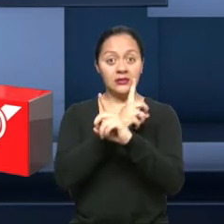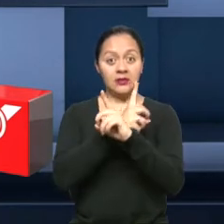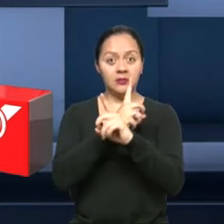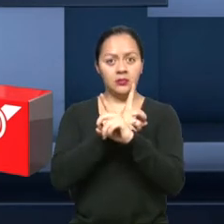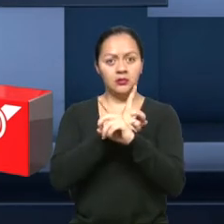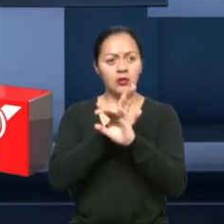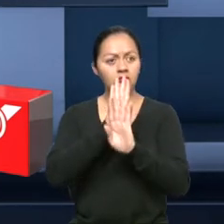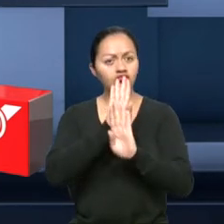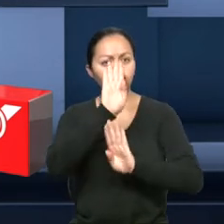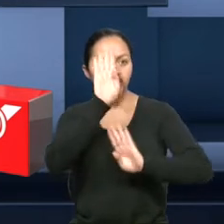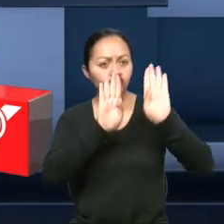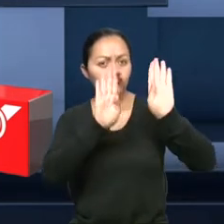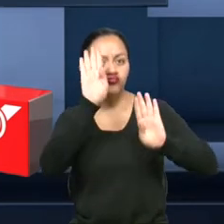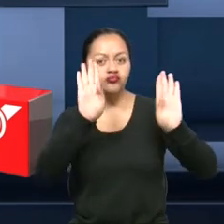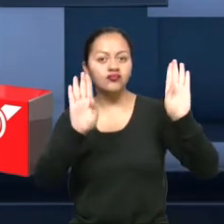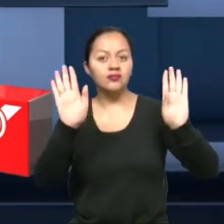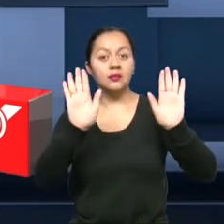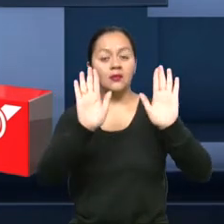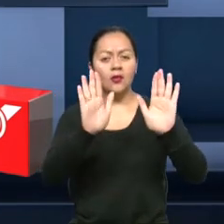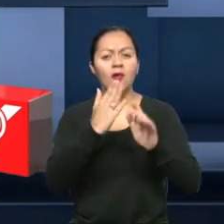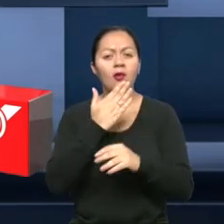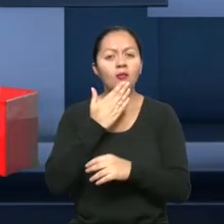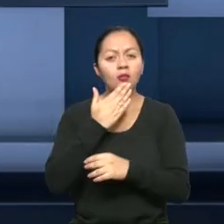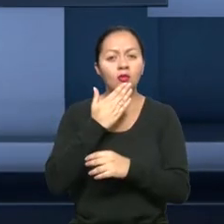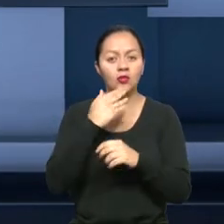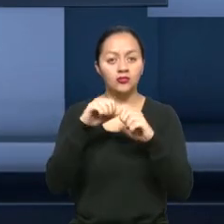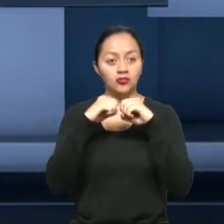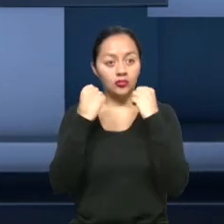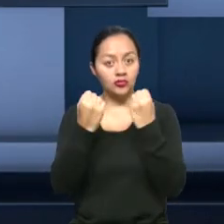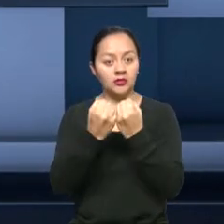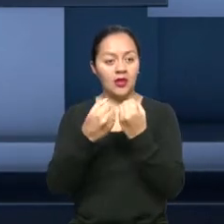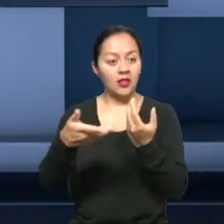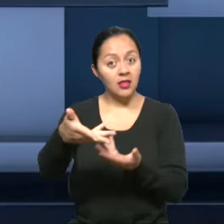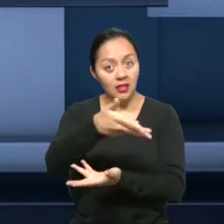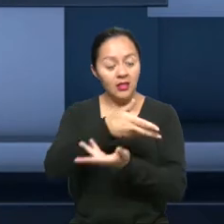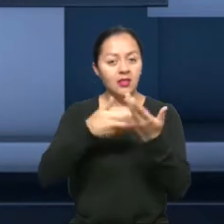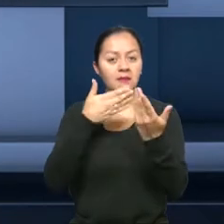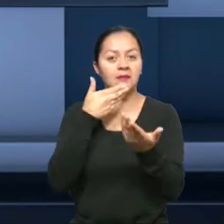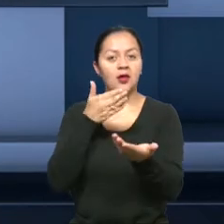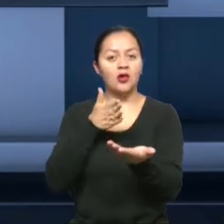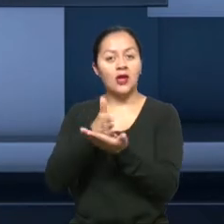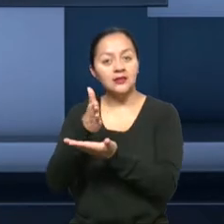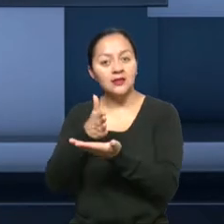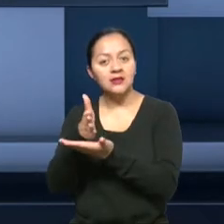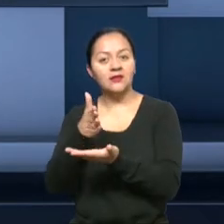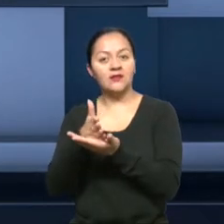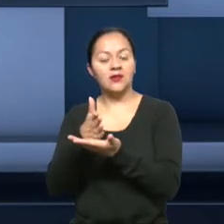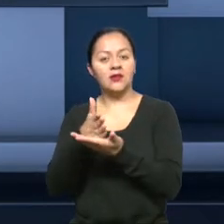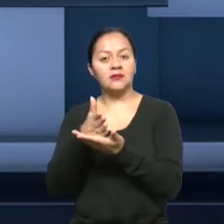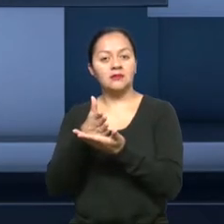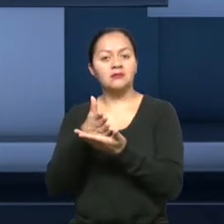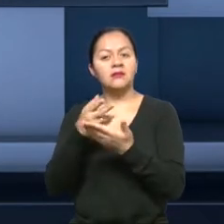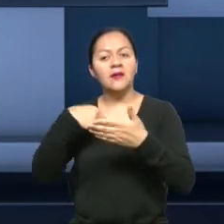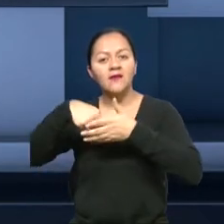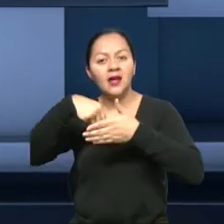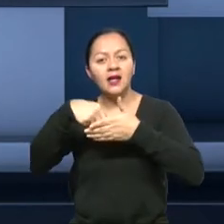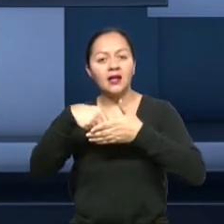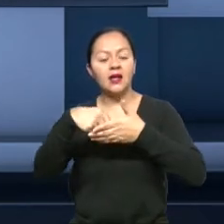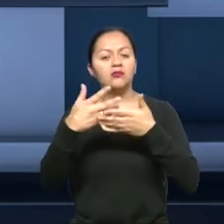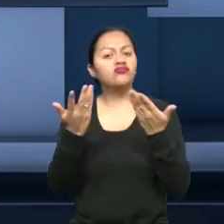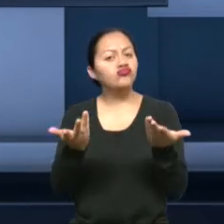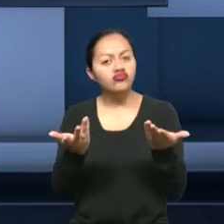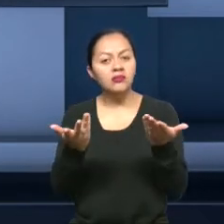promueve a través de la construcción de una sociedad accesible, es decir, superando las barreras al medio físico, a la comunicación y a la información.